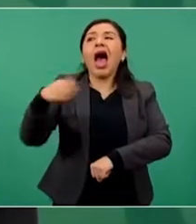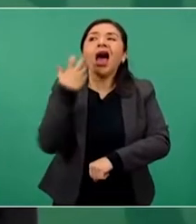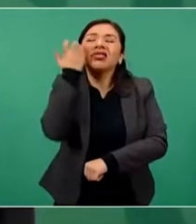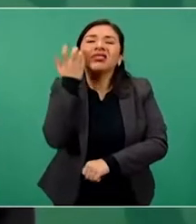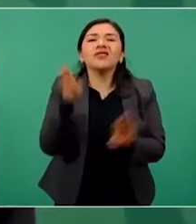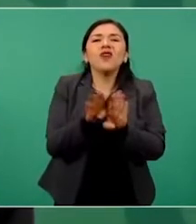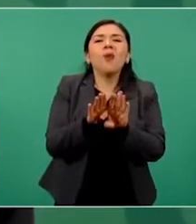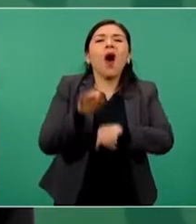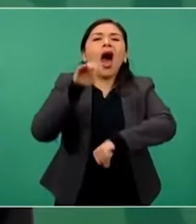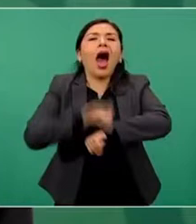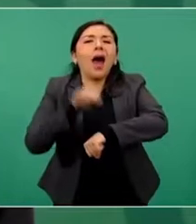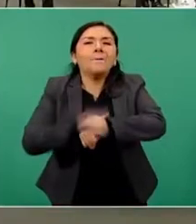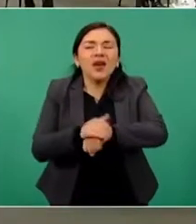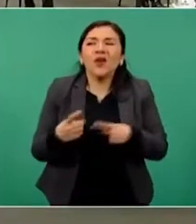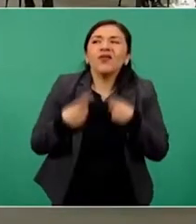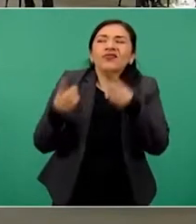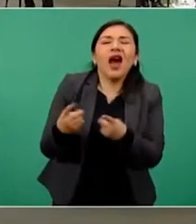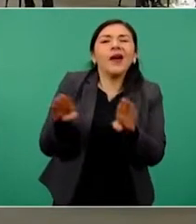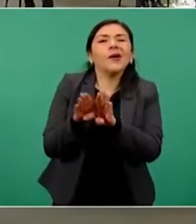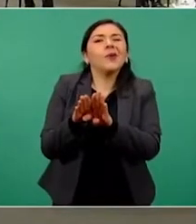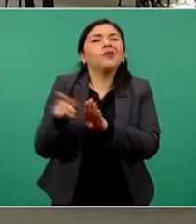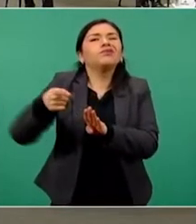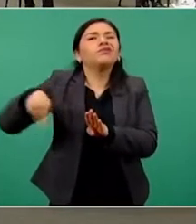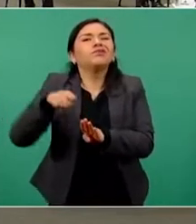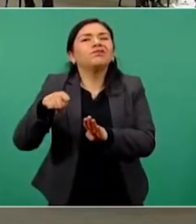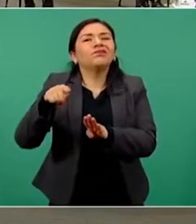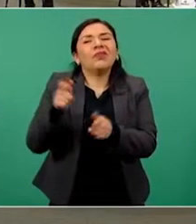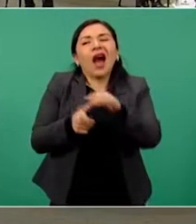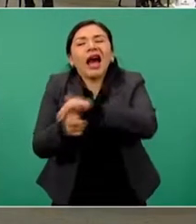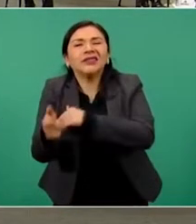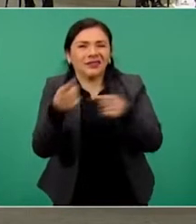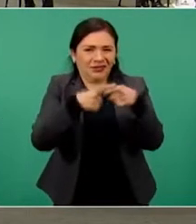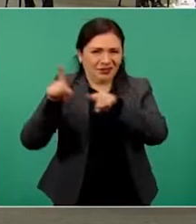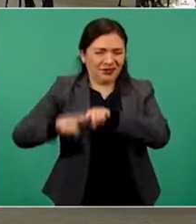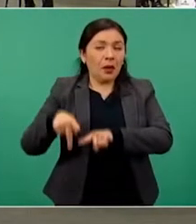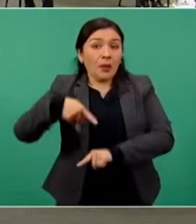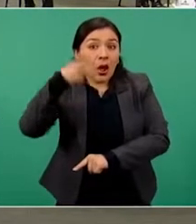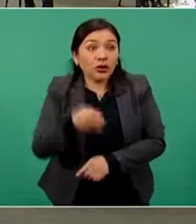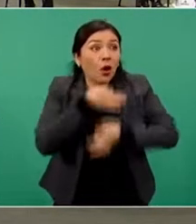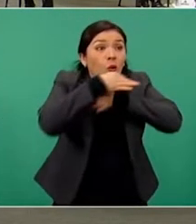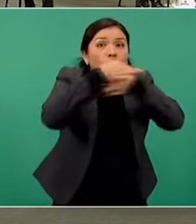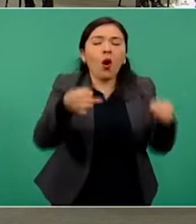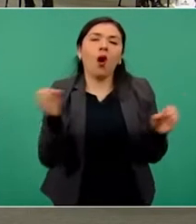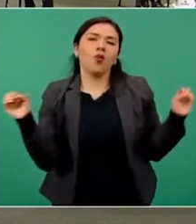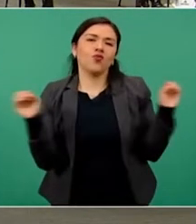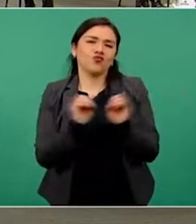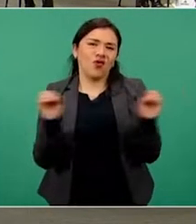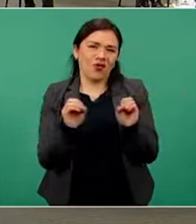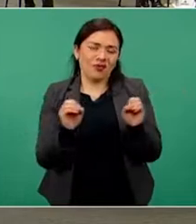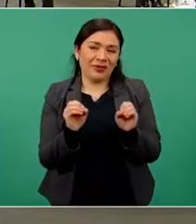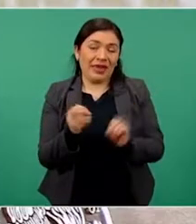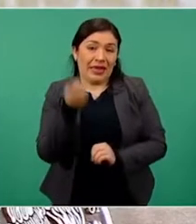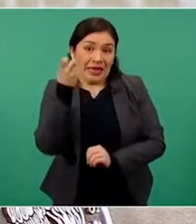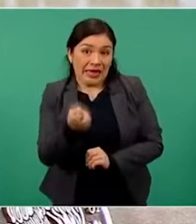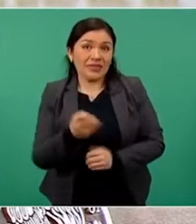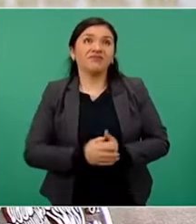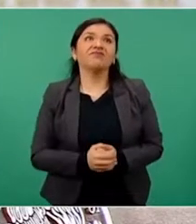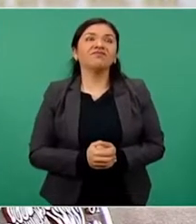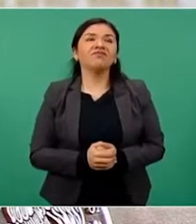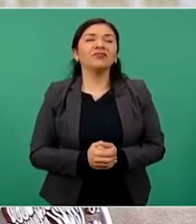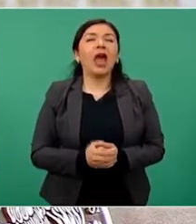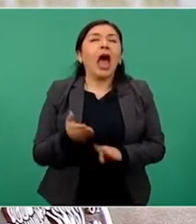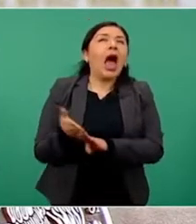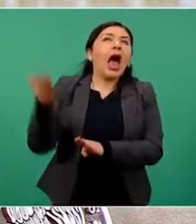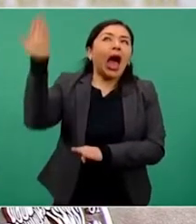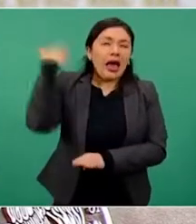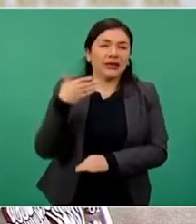eso raramente era tratado por los medios. Los portales que reprodujeron la mentira fueron Oil Gas Magazine